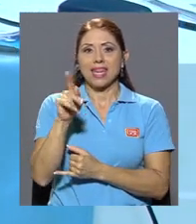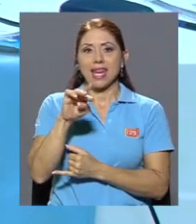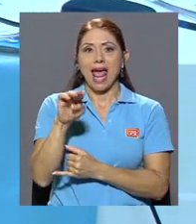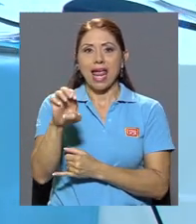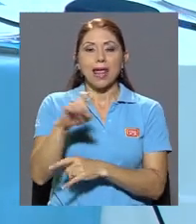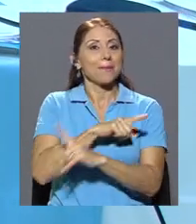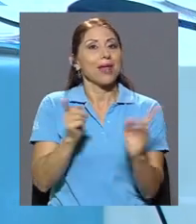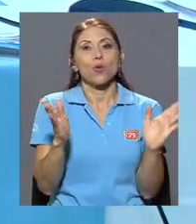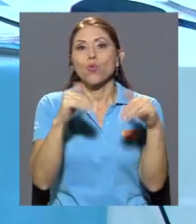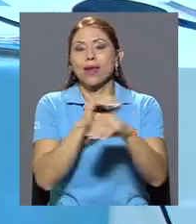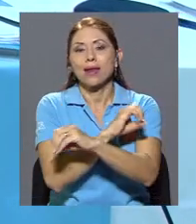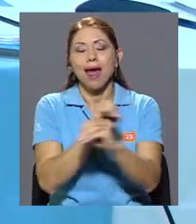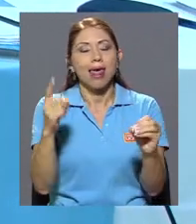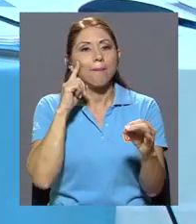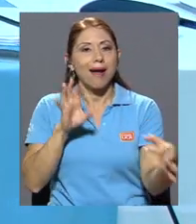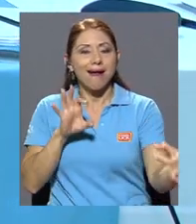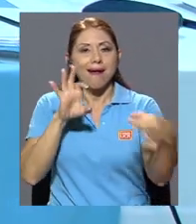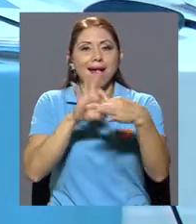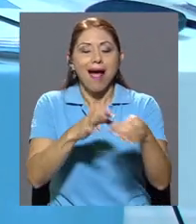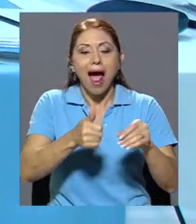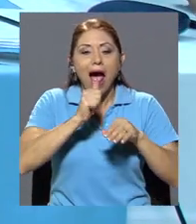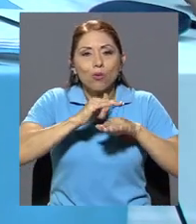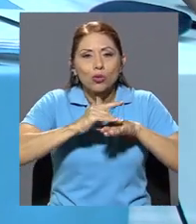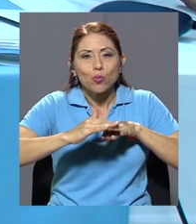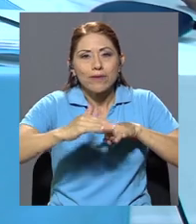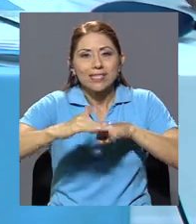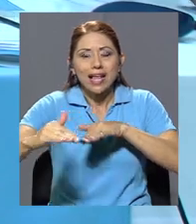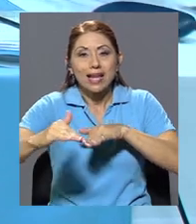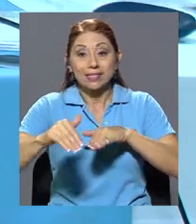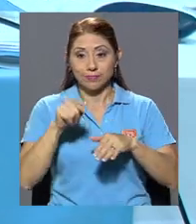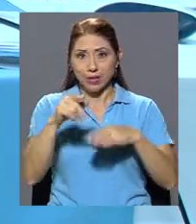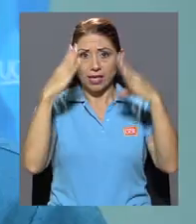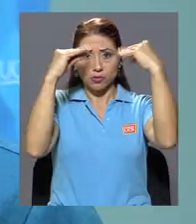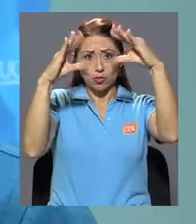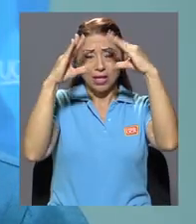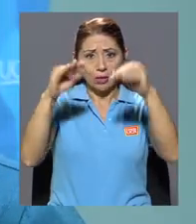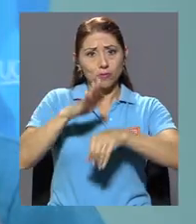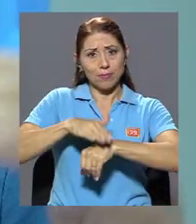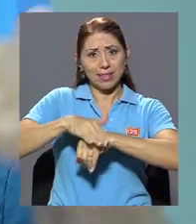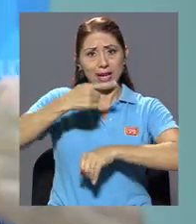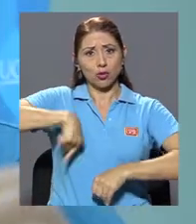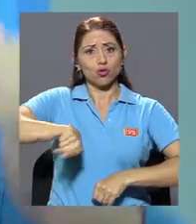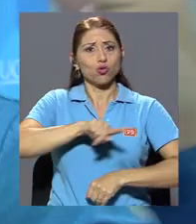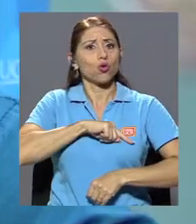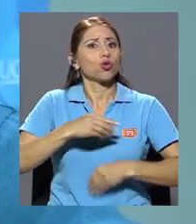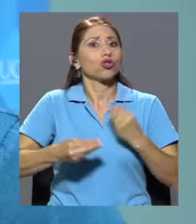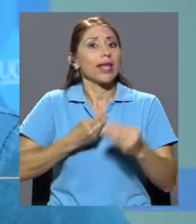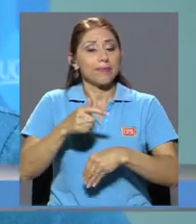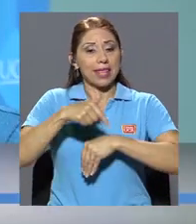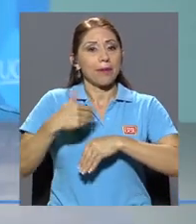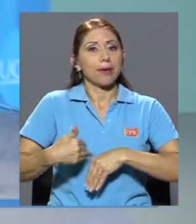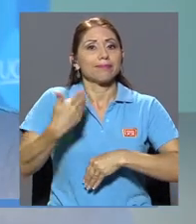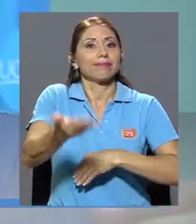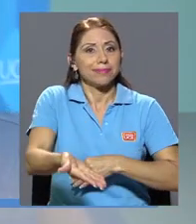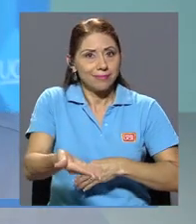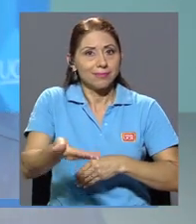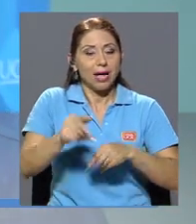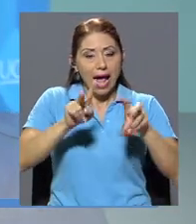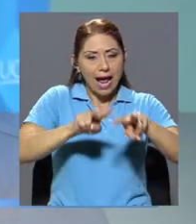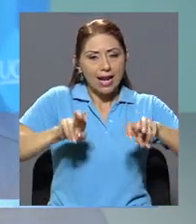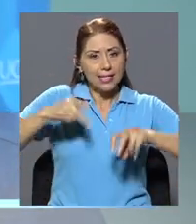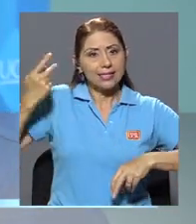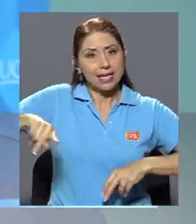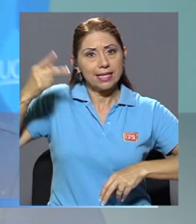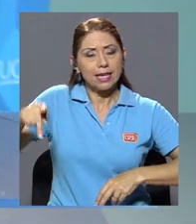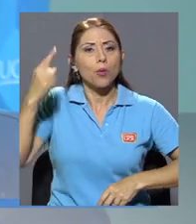uno en caso de las aguas superficiales. La generación de estos datos nos va a permitir a nosotros seguir, va a pasar a la siguiente etapa, un análisis de